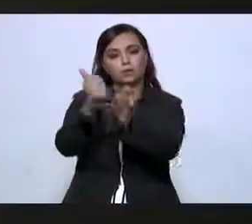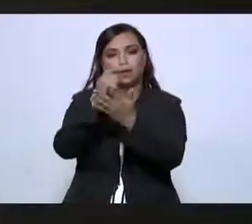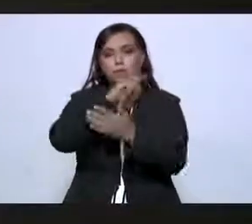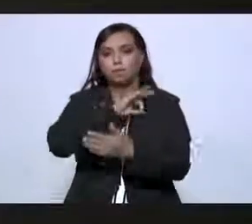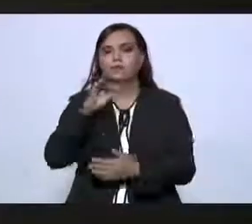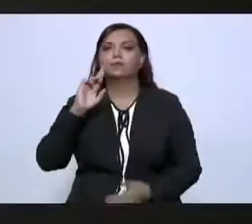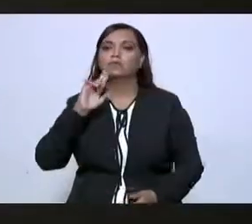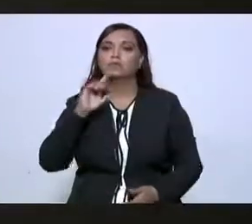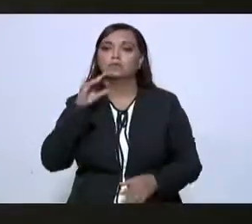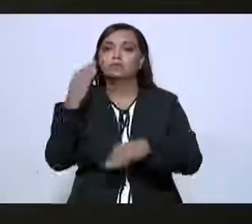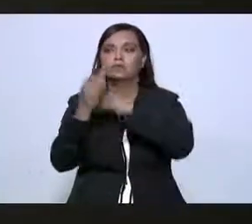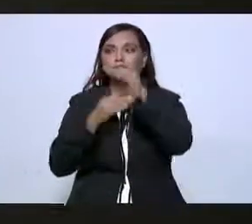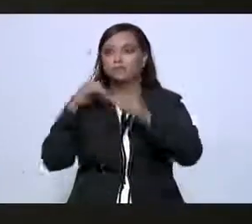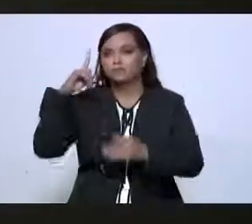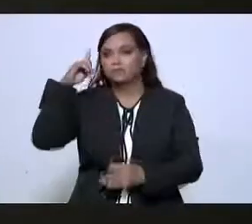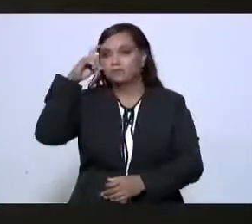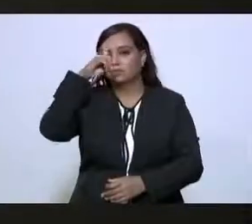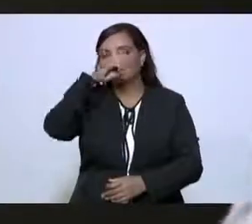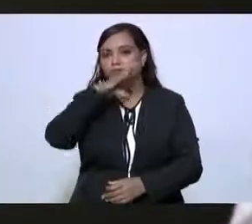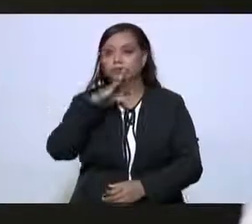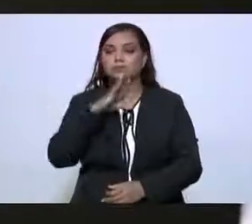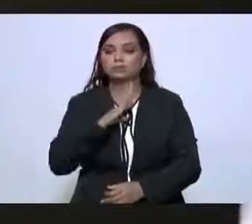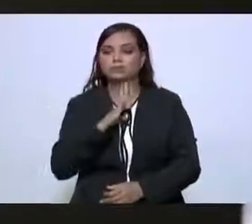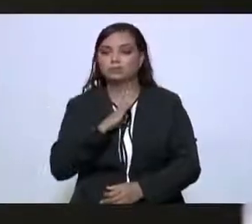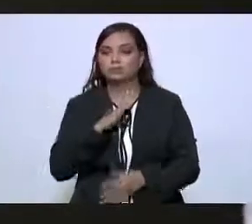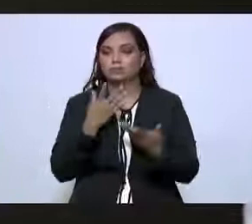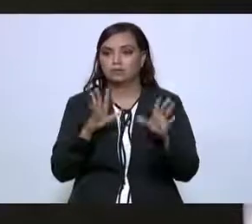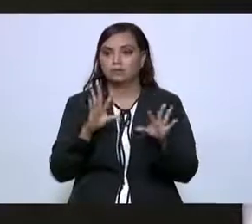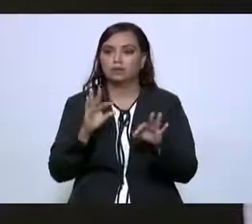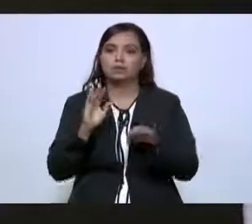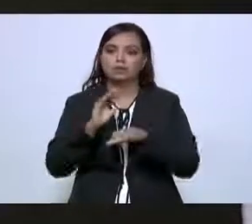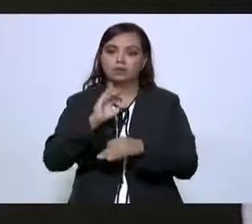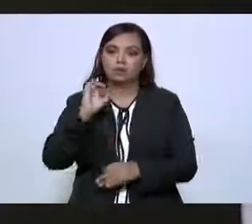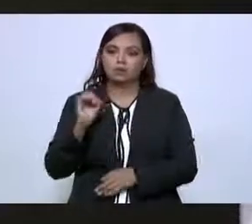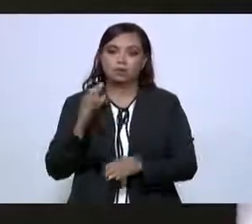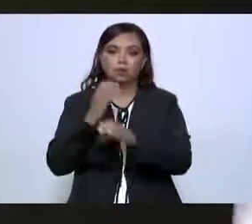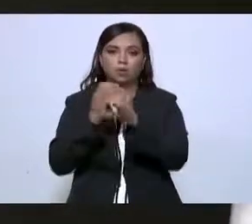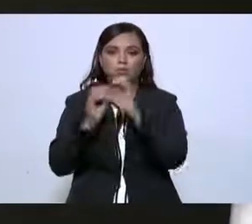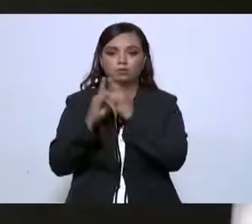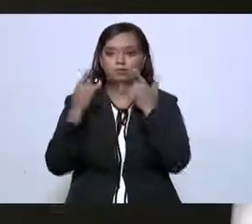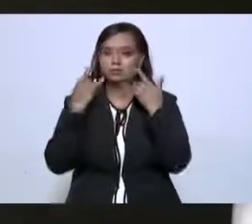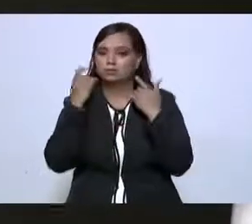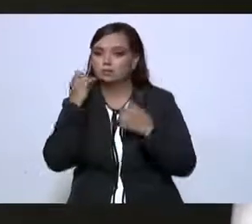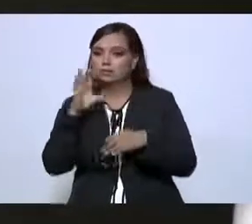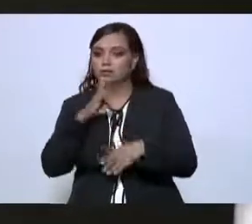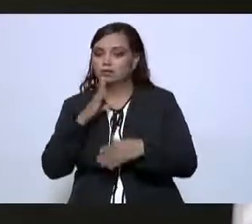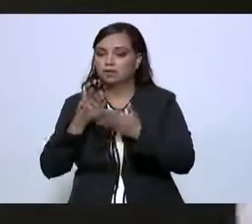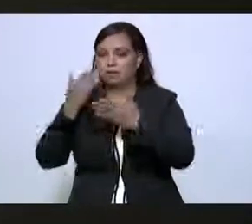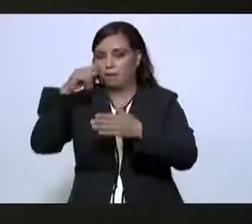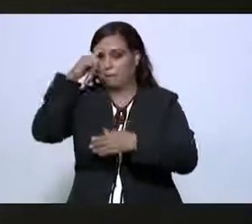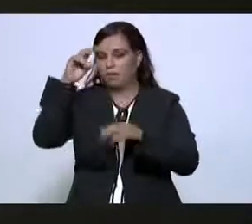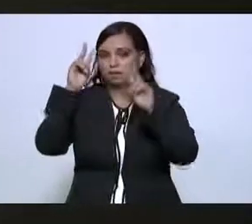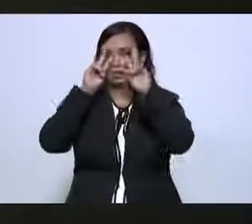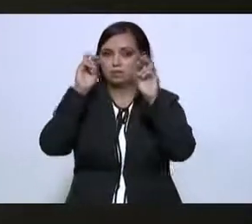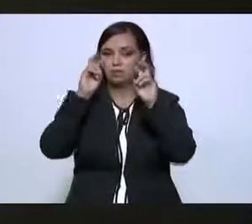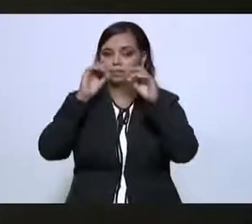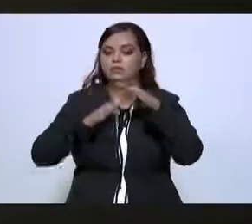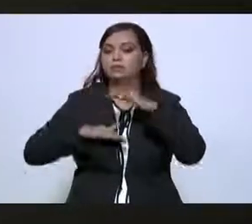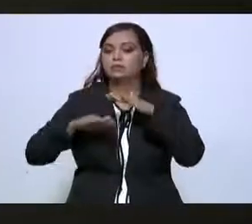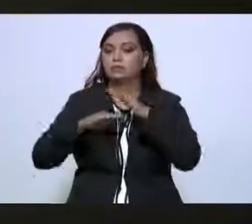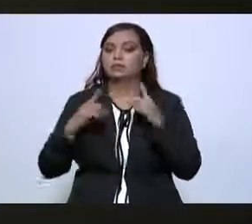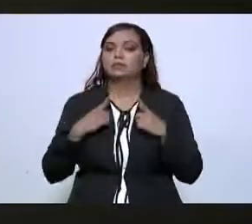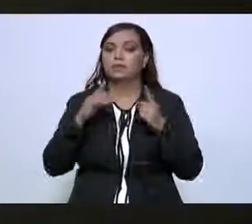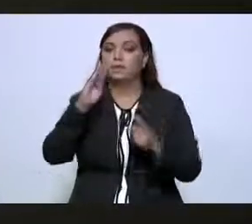resolver todas esas dificultades e irregularidades que se han presentado para los temas de la basificación.